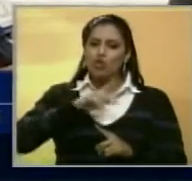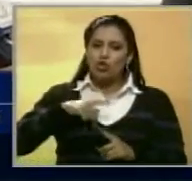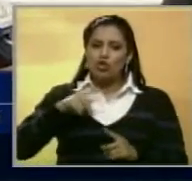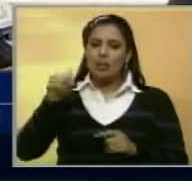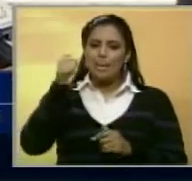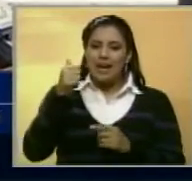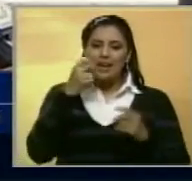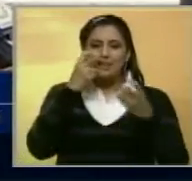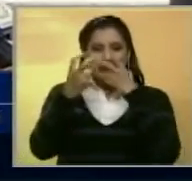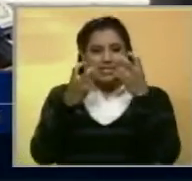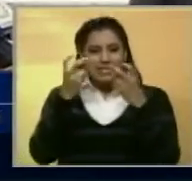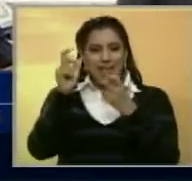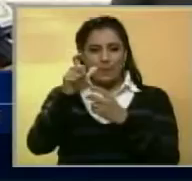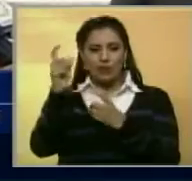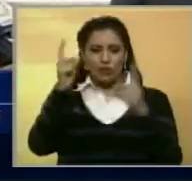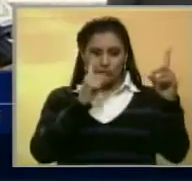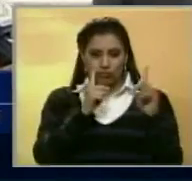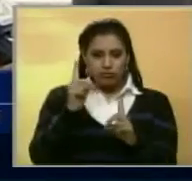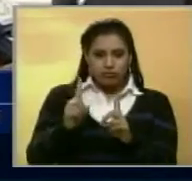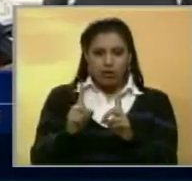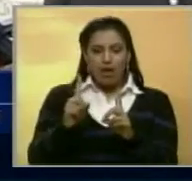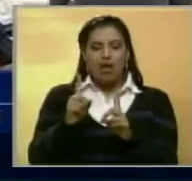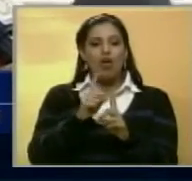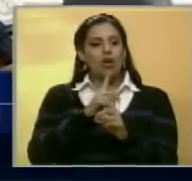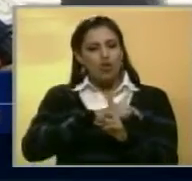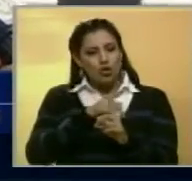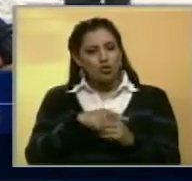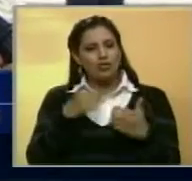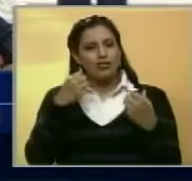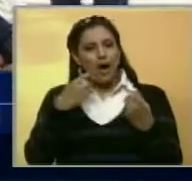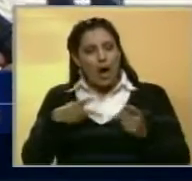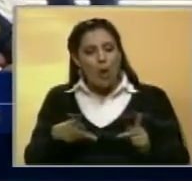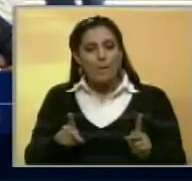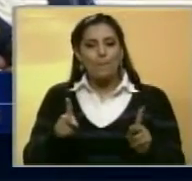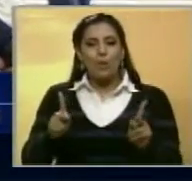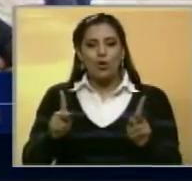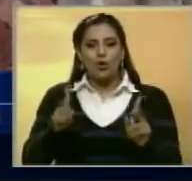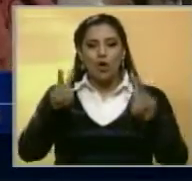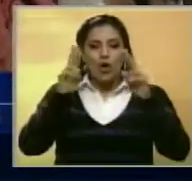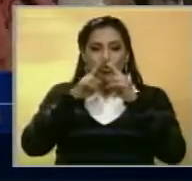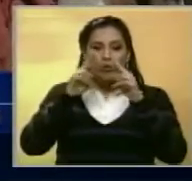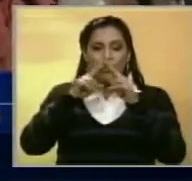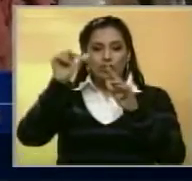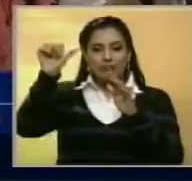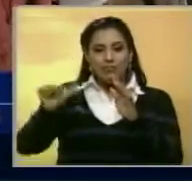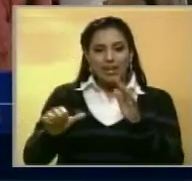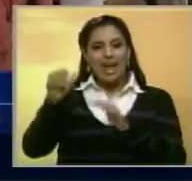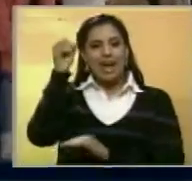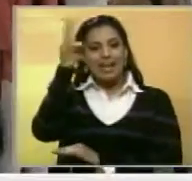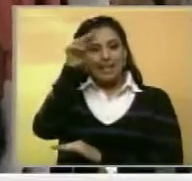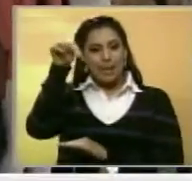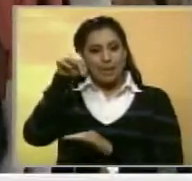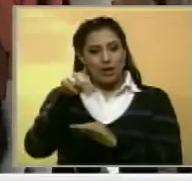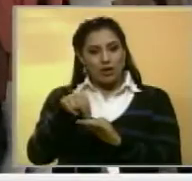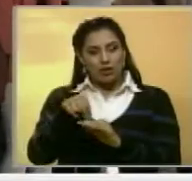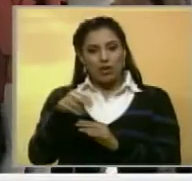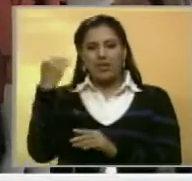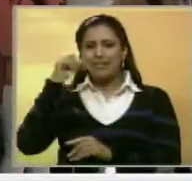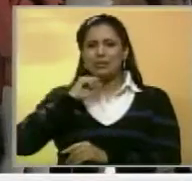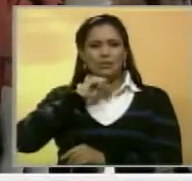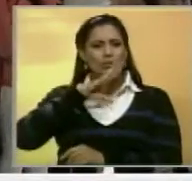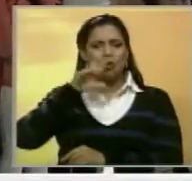más que recibiendo estudiantes, estamos dándoles las oportunidades de que conozcan el Palacio Federal Legislativo, que no lo